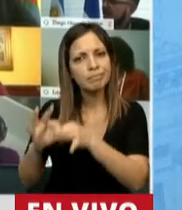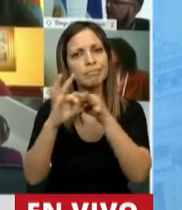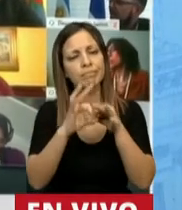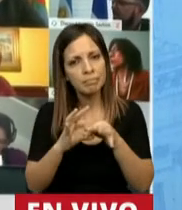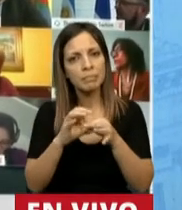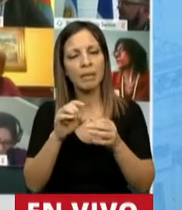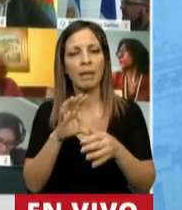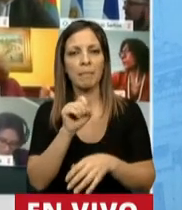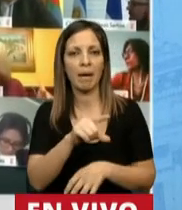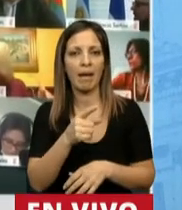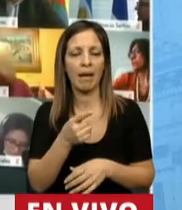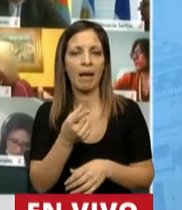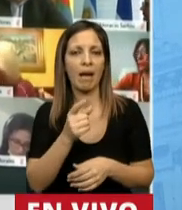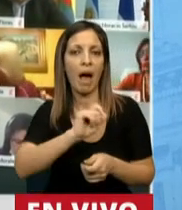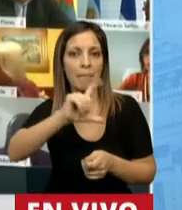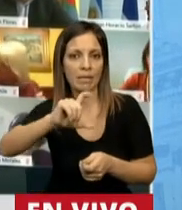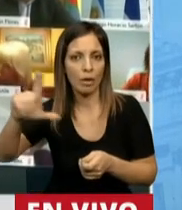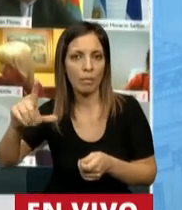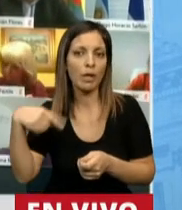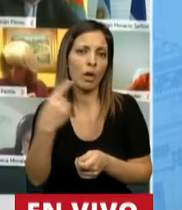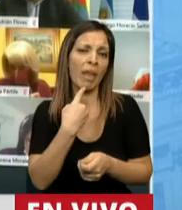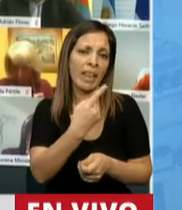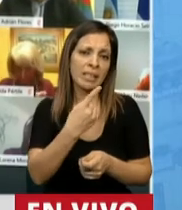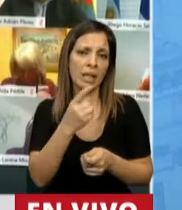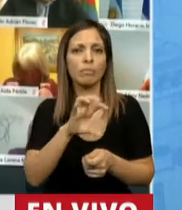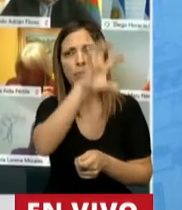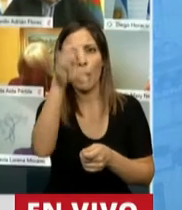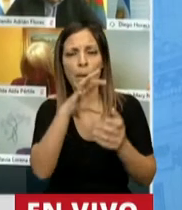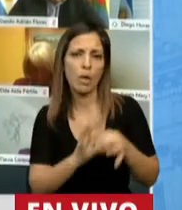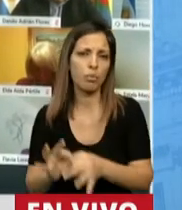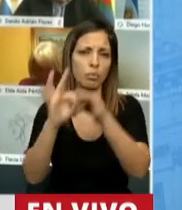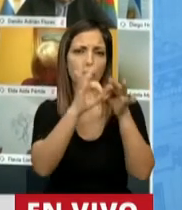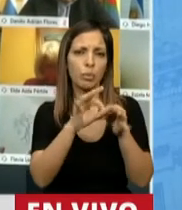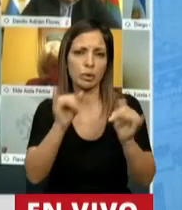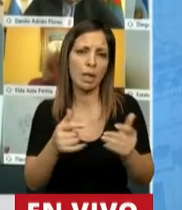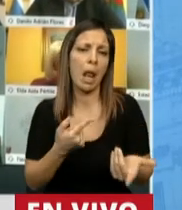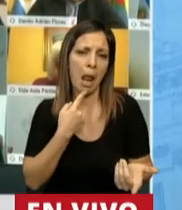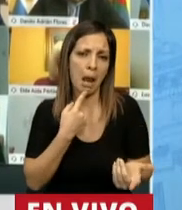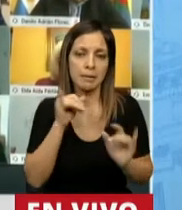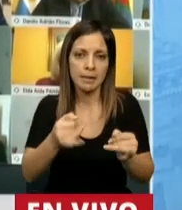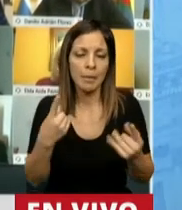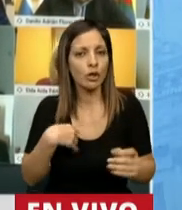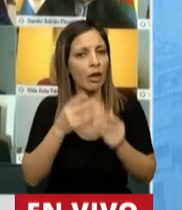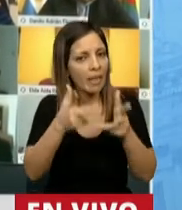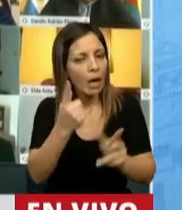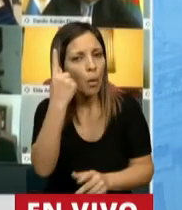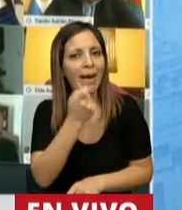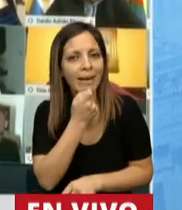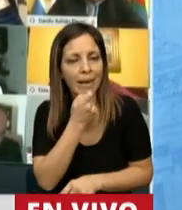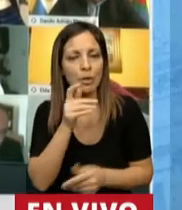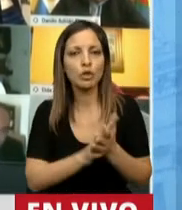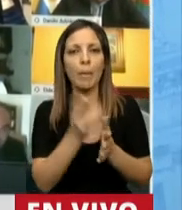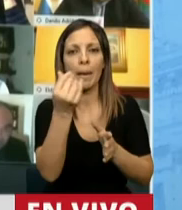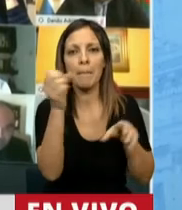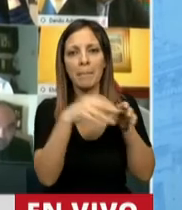presupuestaria. Porque mucho se habla de federalismo, y quiero dar un ejemplo concreto de lo que está sucediendo con los aportes del Tesoro